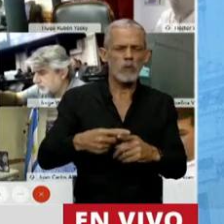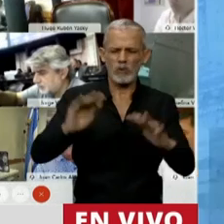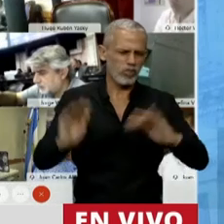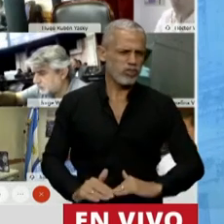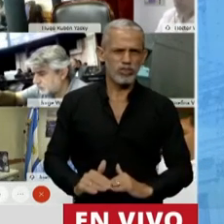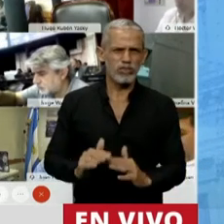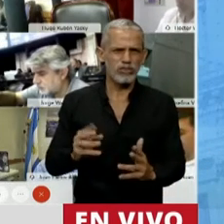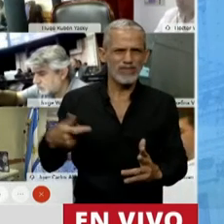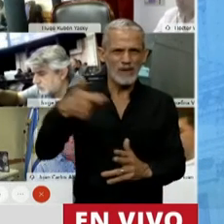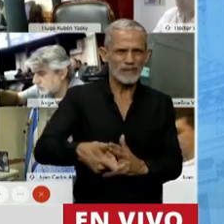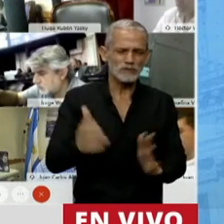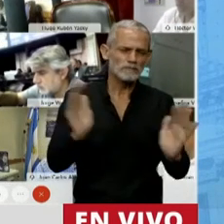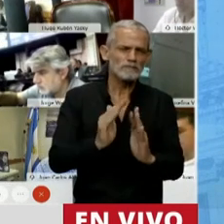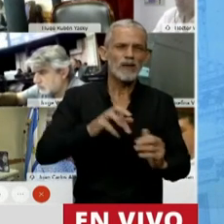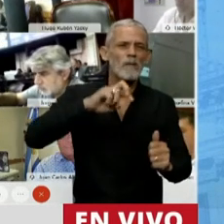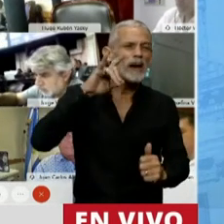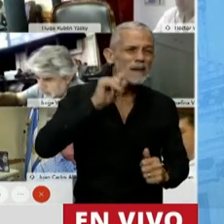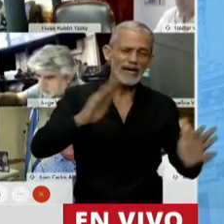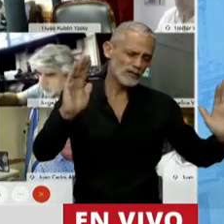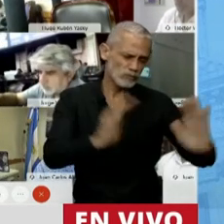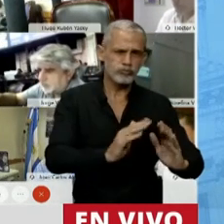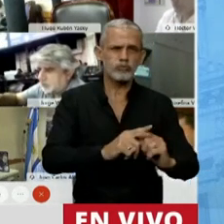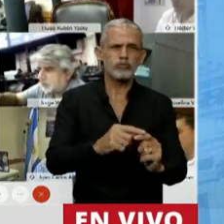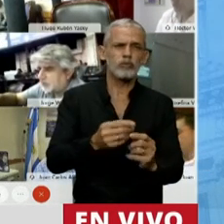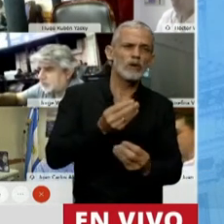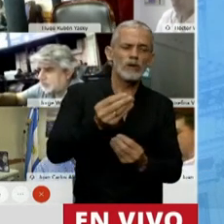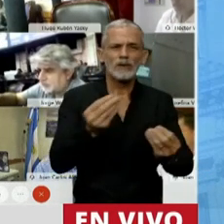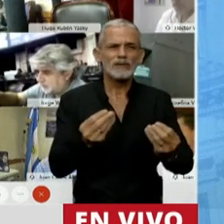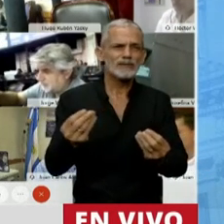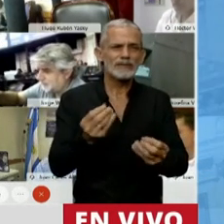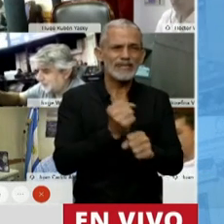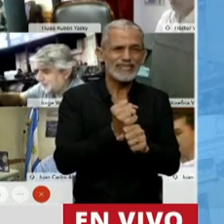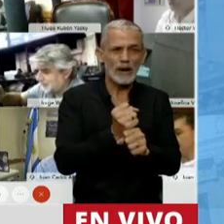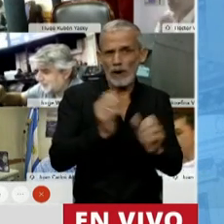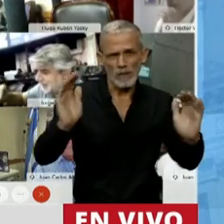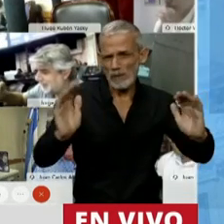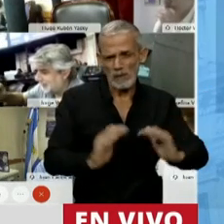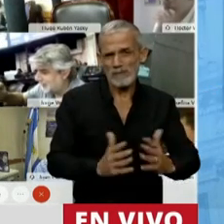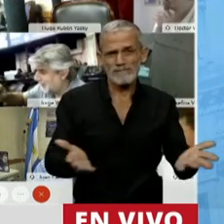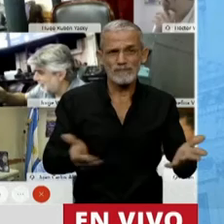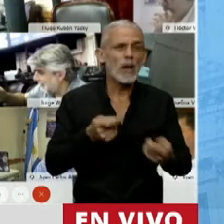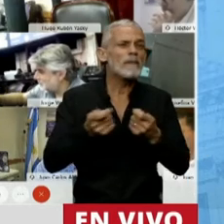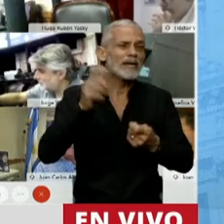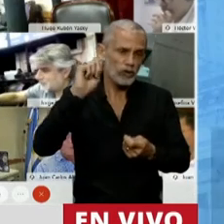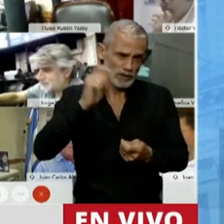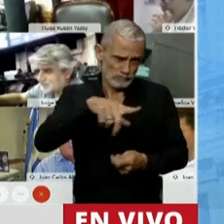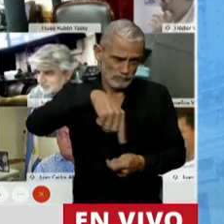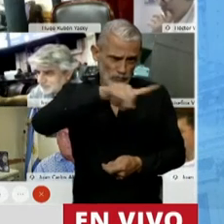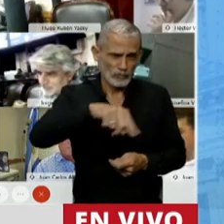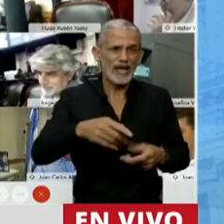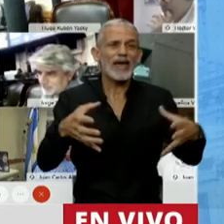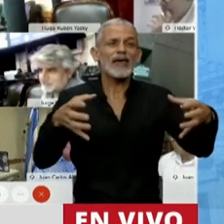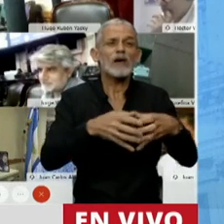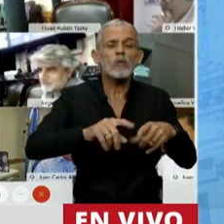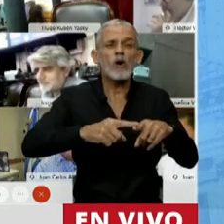histórica inversión baja, caída del PBI, desempleo, etcétera, etcétera. Y eso es consecuencia del manejo que han hecho ustedes, no es un tema de la